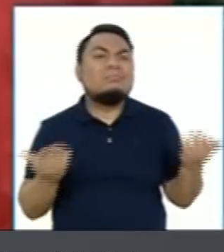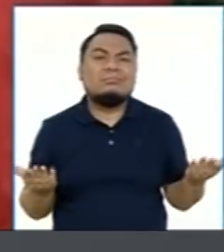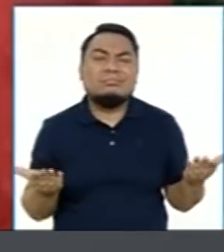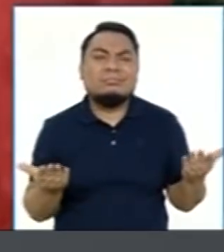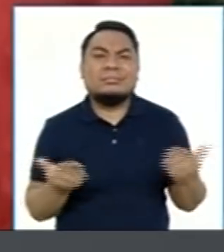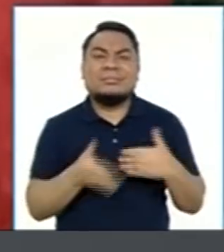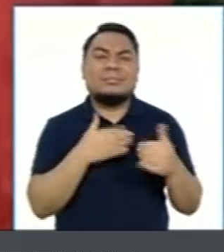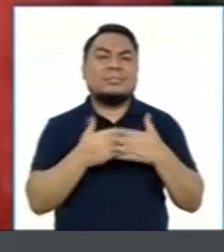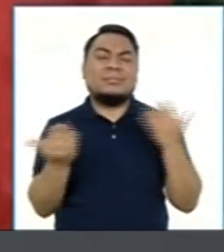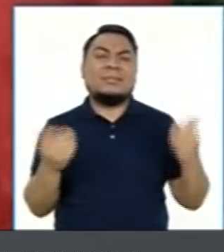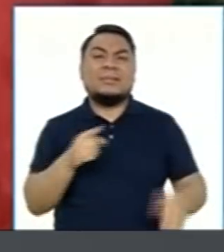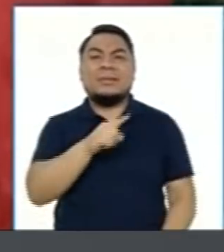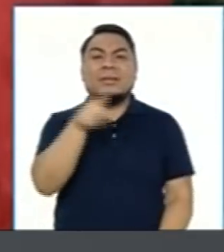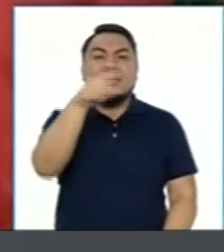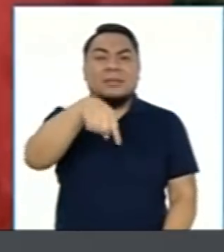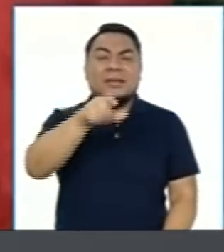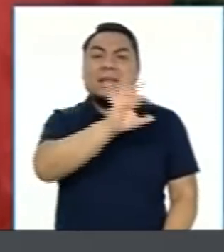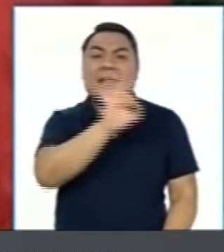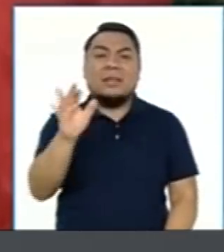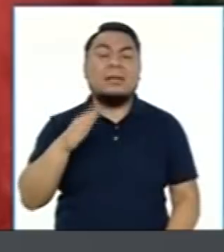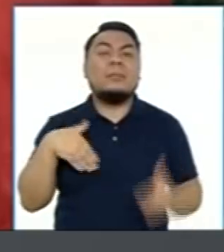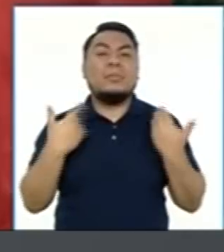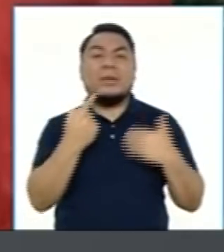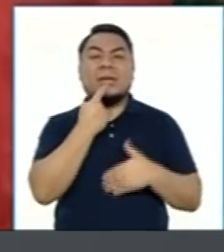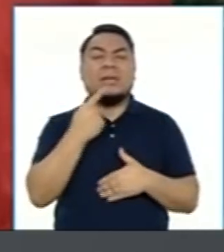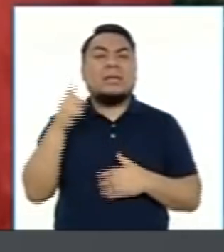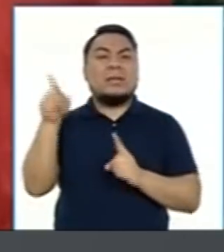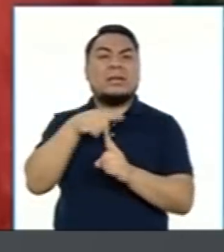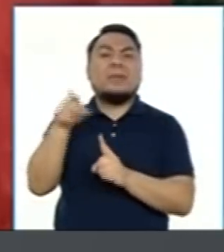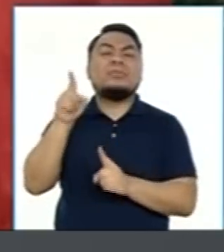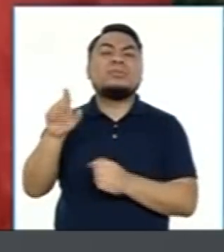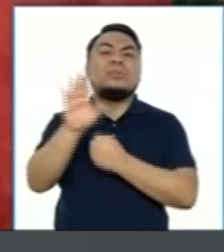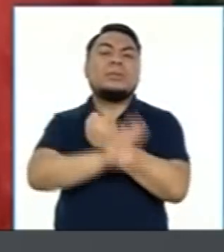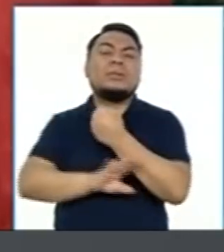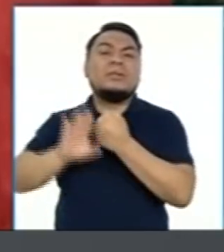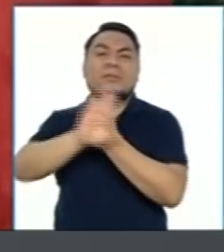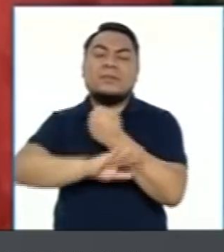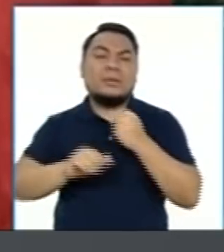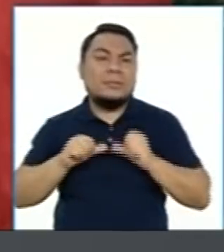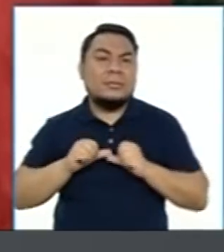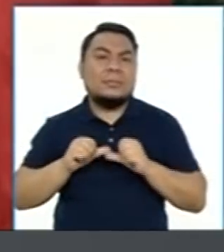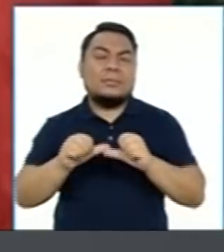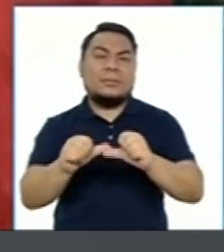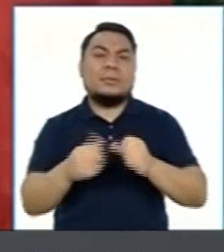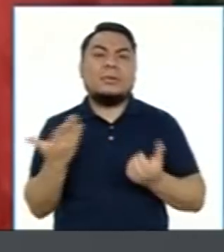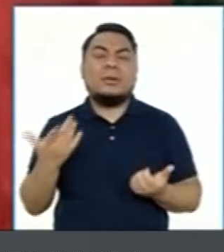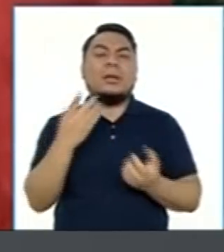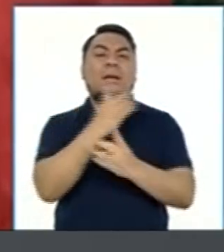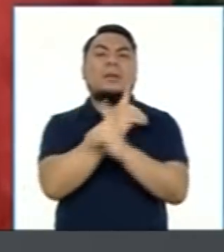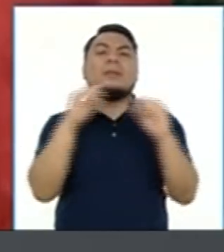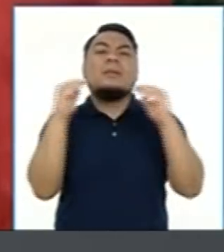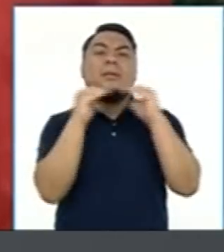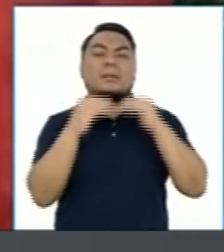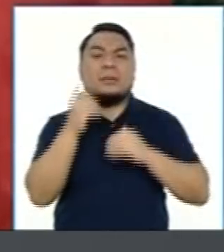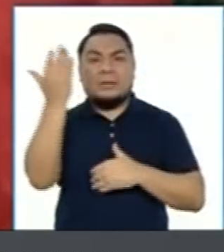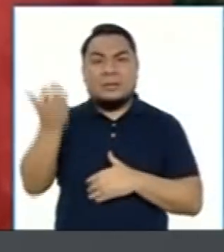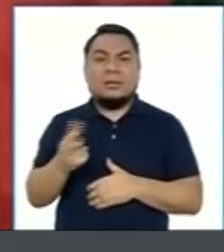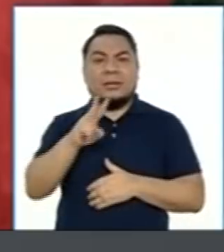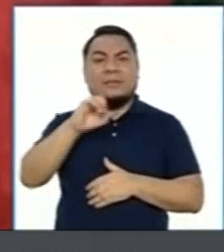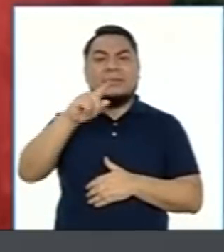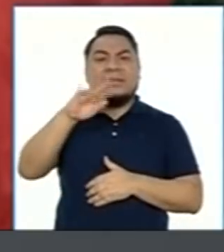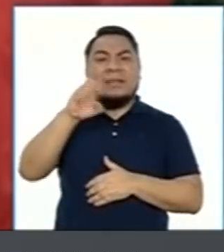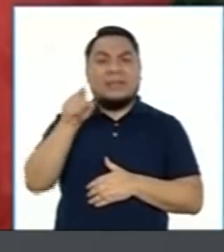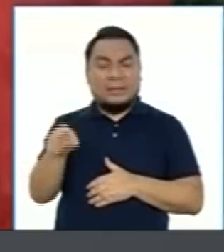puede poner en cuestión su defensa permanente a la democracia que ha hecho Vicente